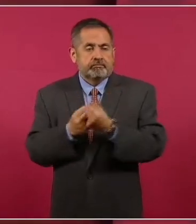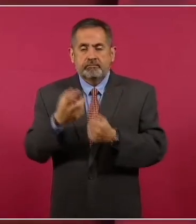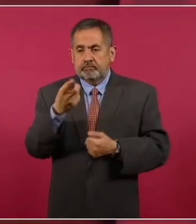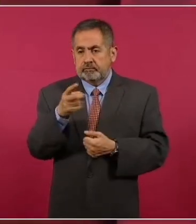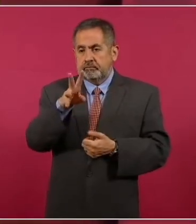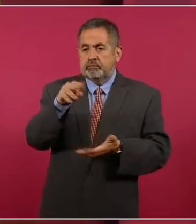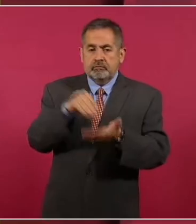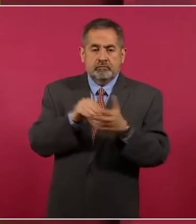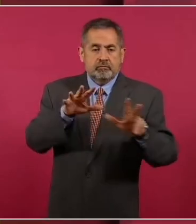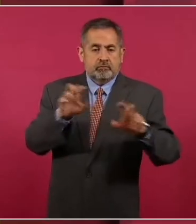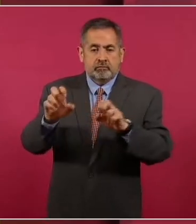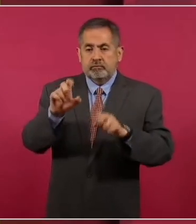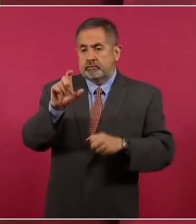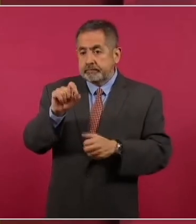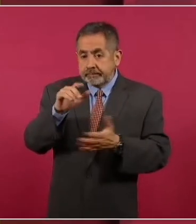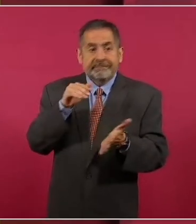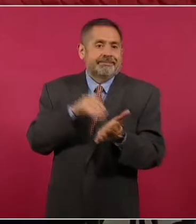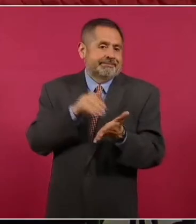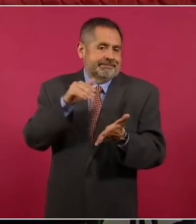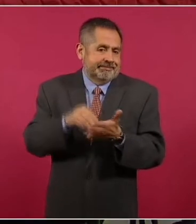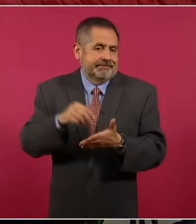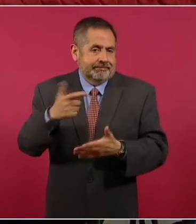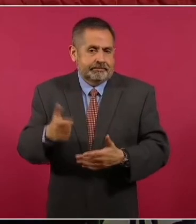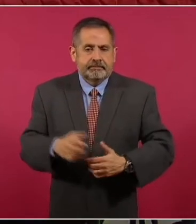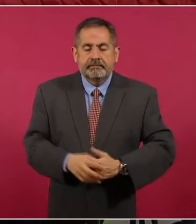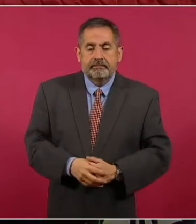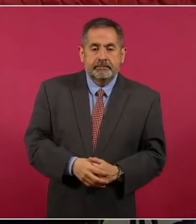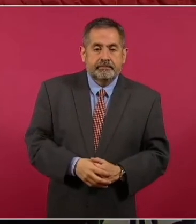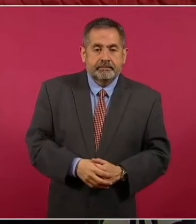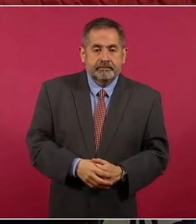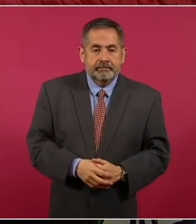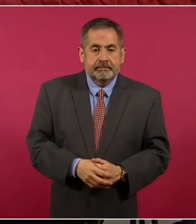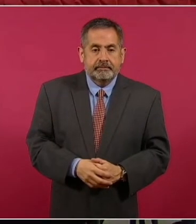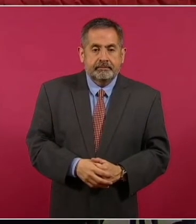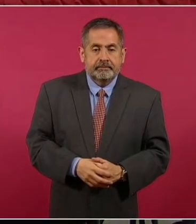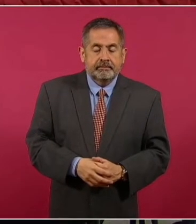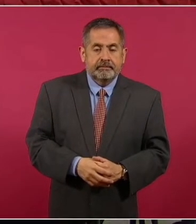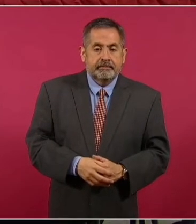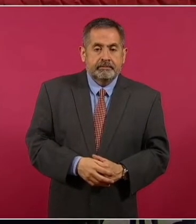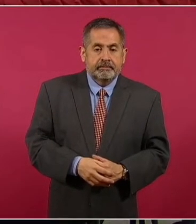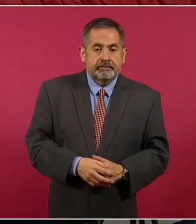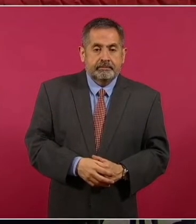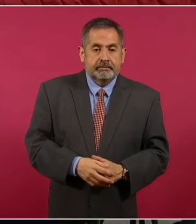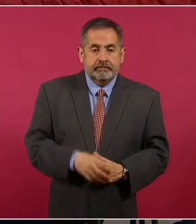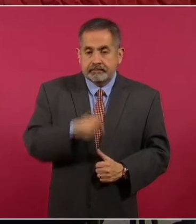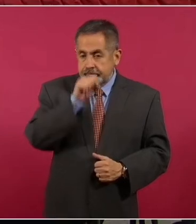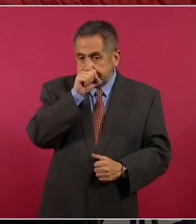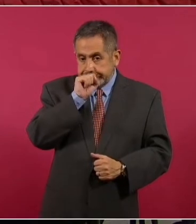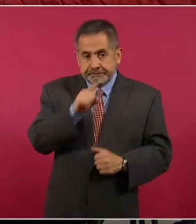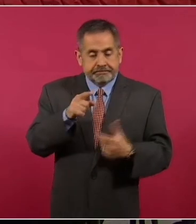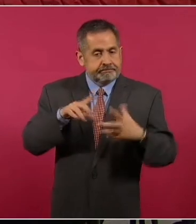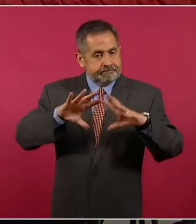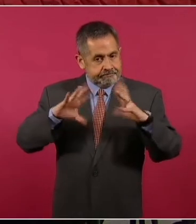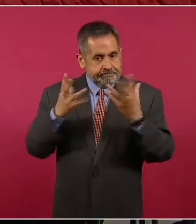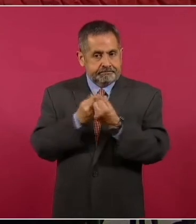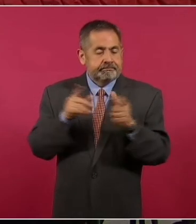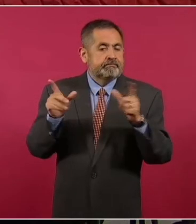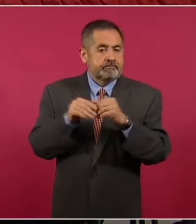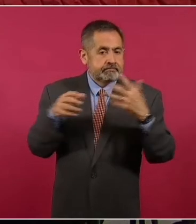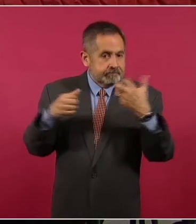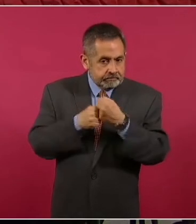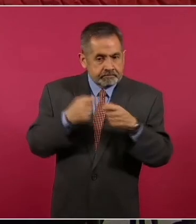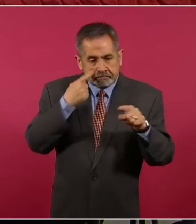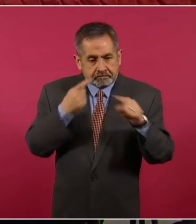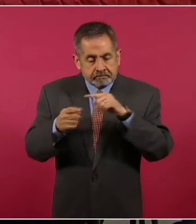mil 820 millones de pesos. Adelante, está en resumen, hay una baja visible